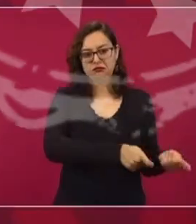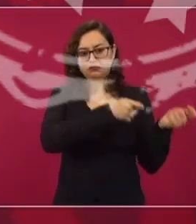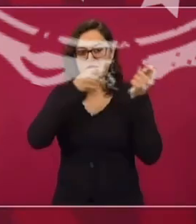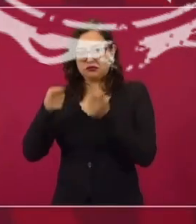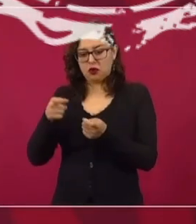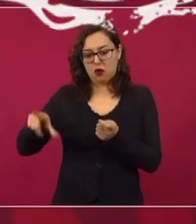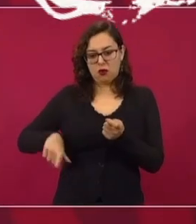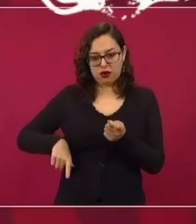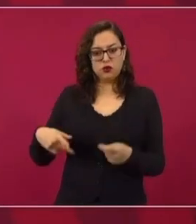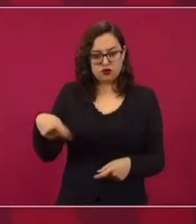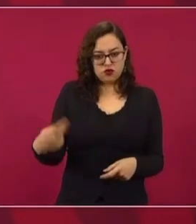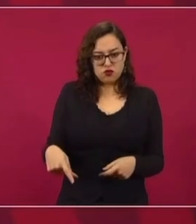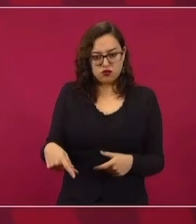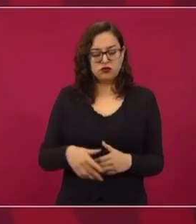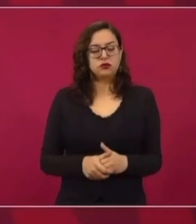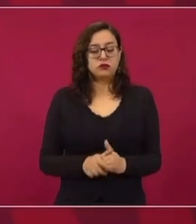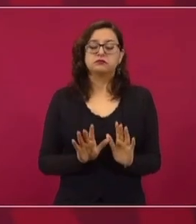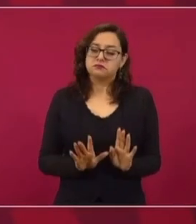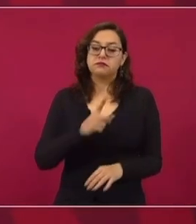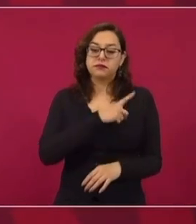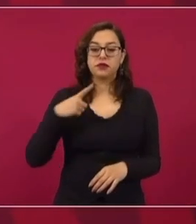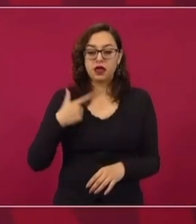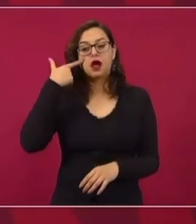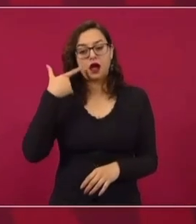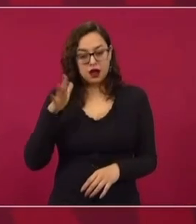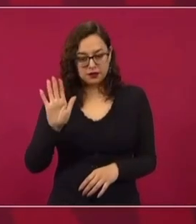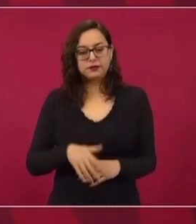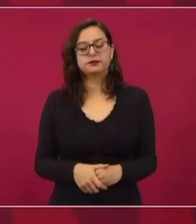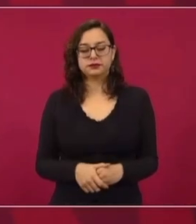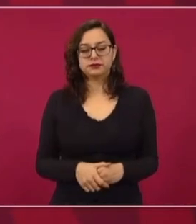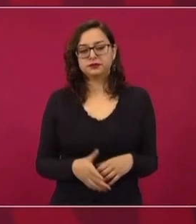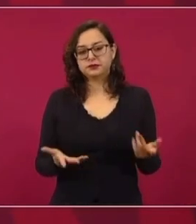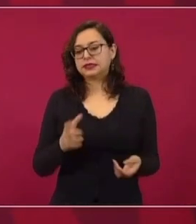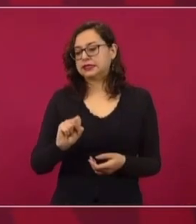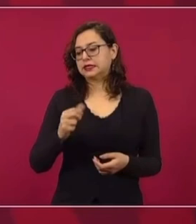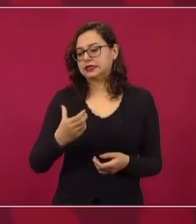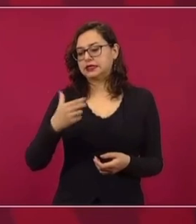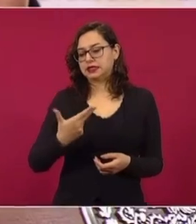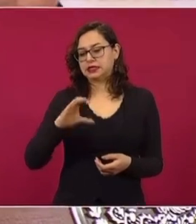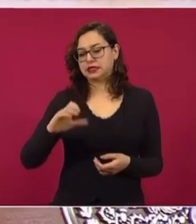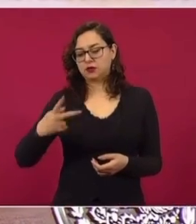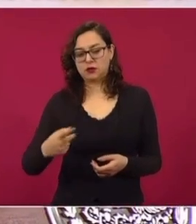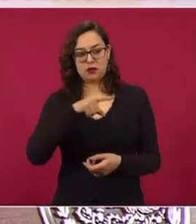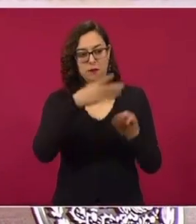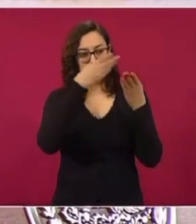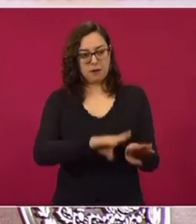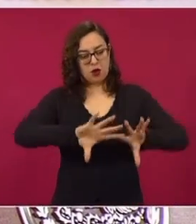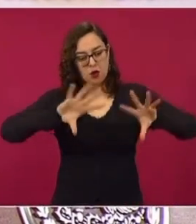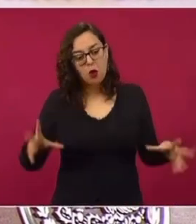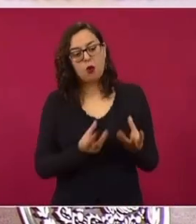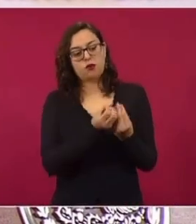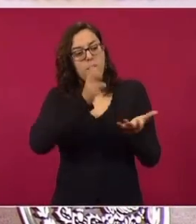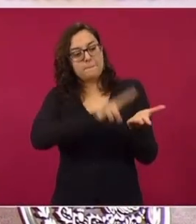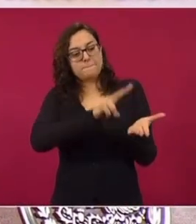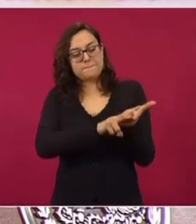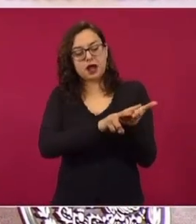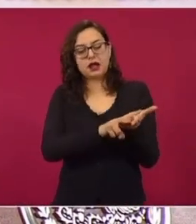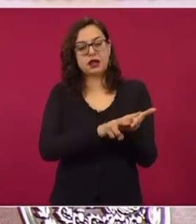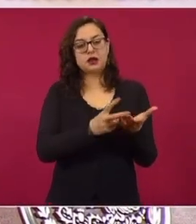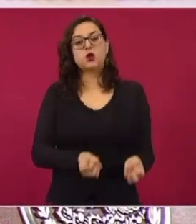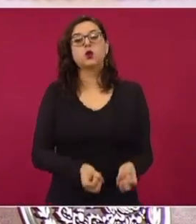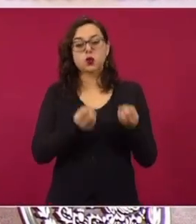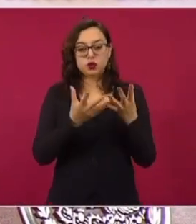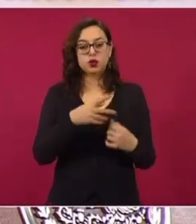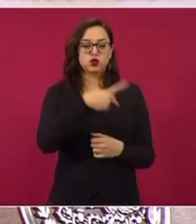La Hacienda tiene que ver cuánto estiman del valor total del banco que cuestan